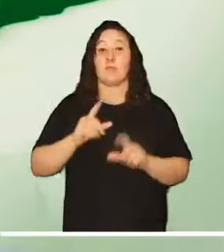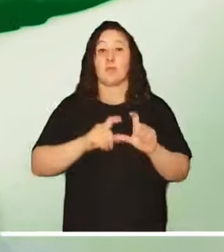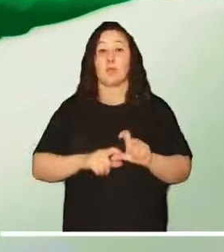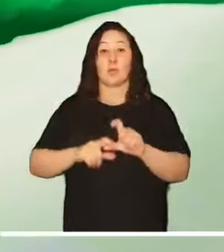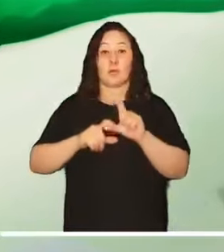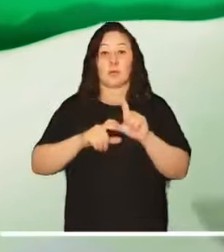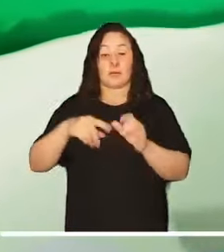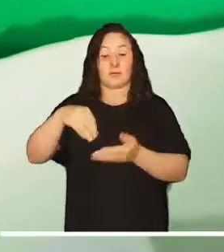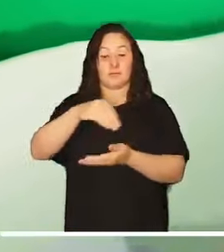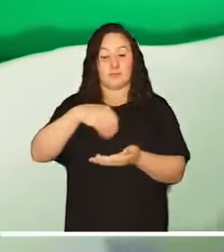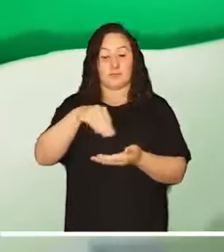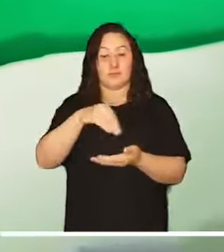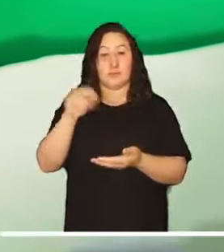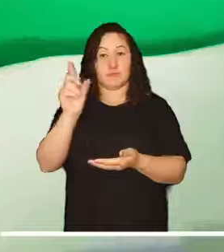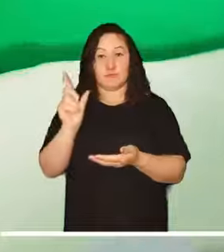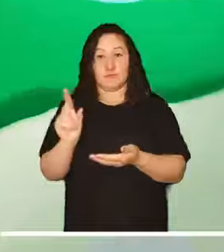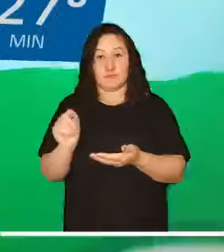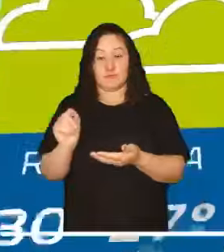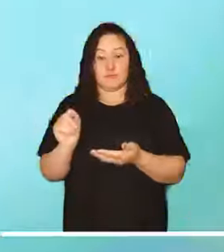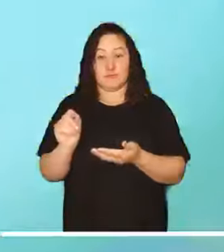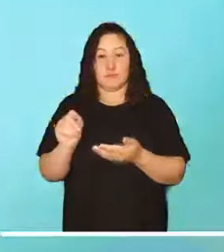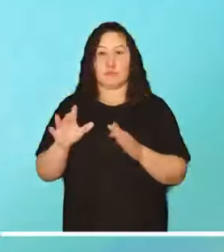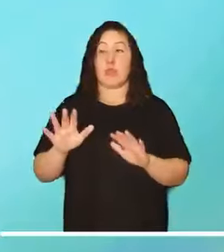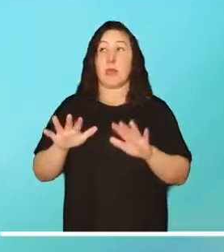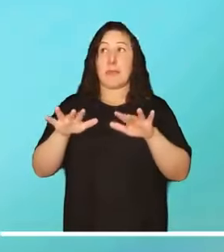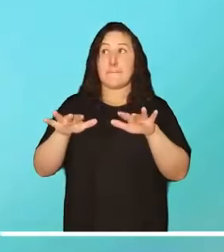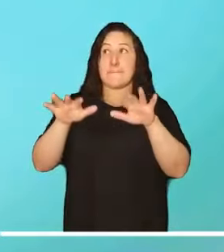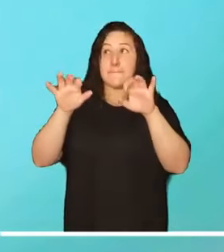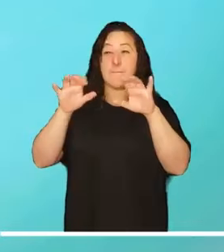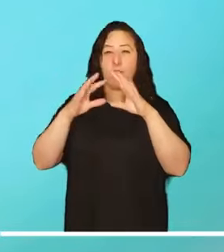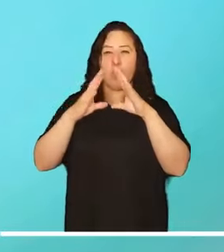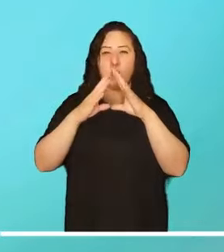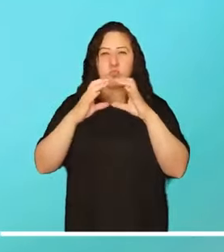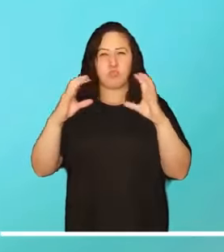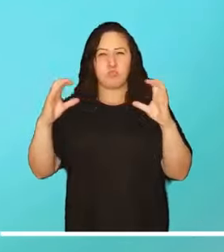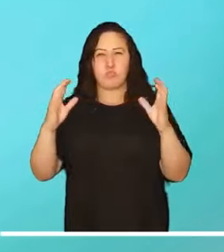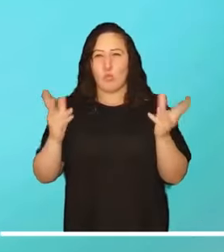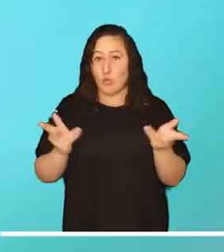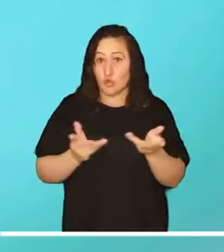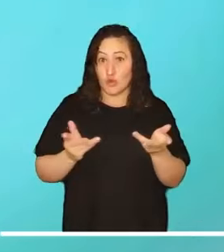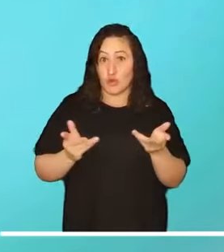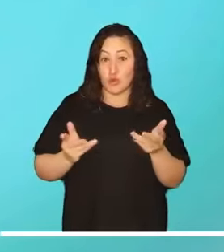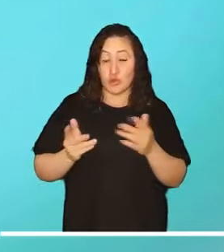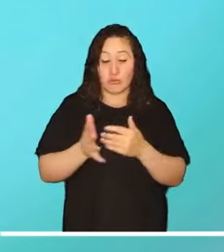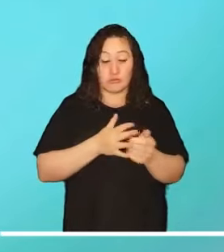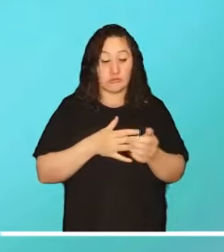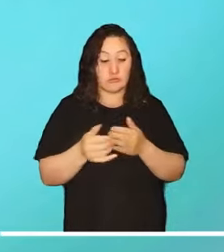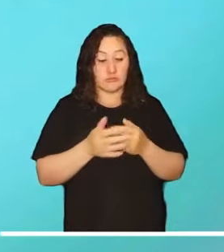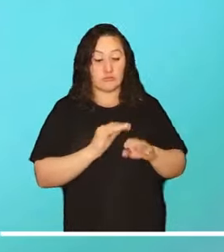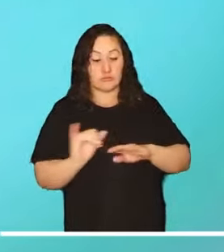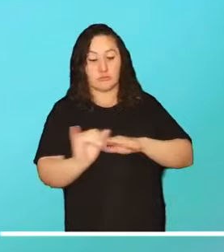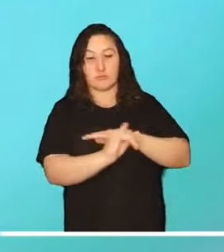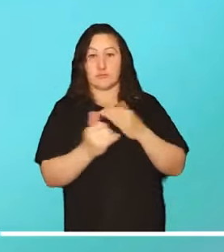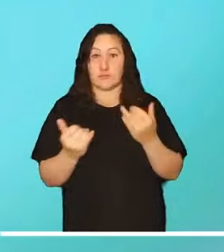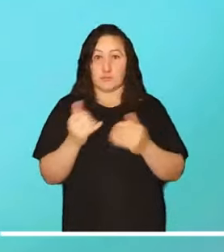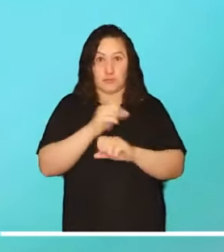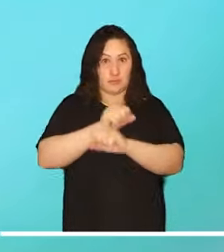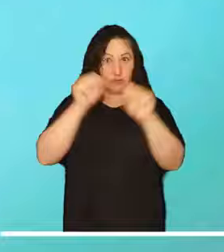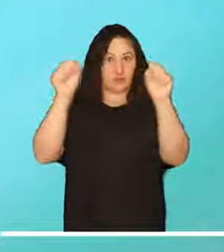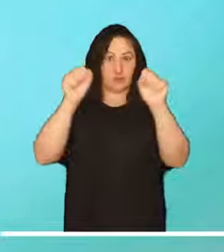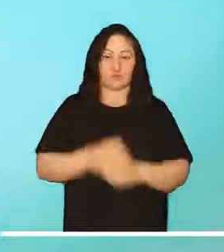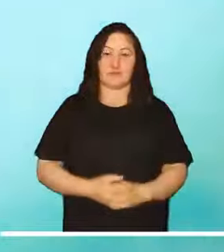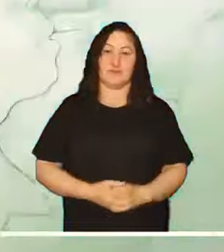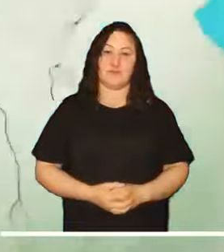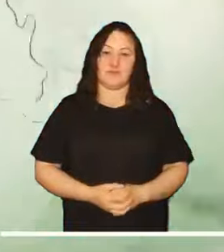Guajira, Atlántico y Cesar. Tiempo seco y cielo semicubierto cubrirá las islas de San Andrés y Providencia